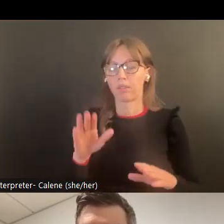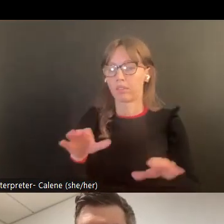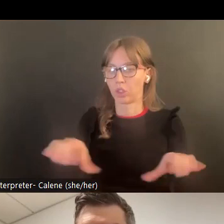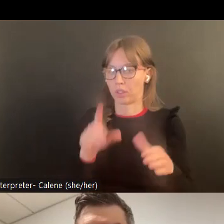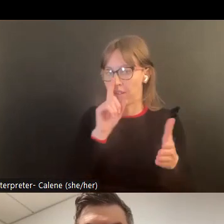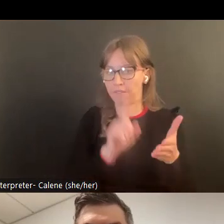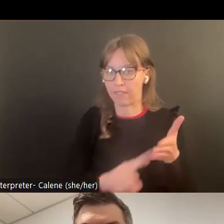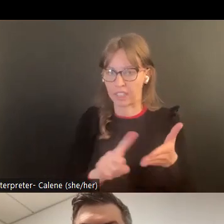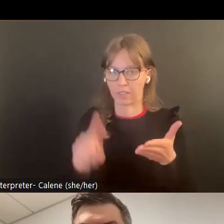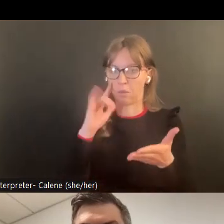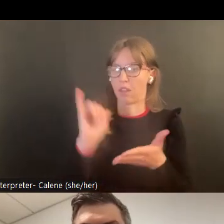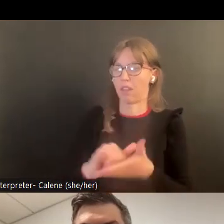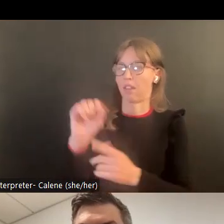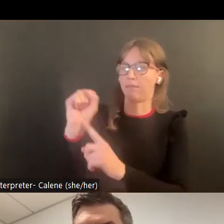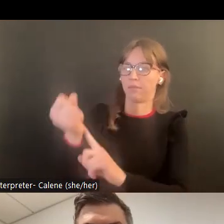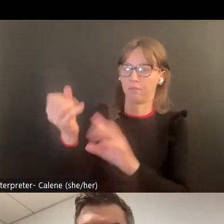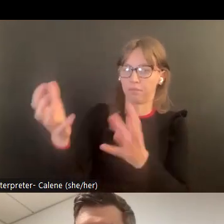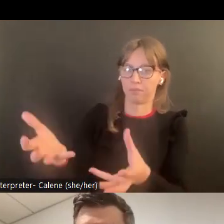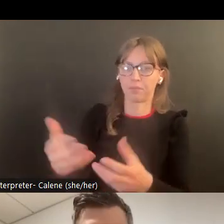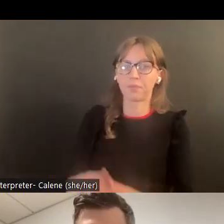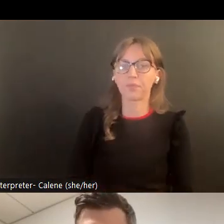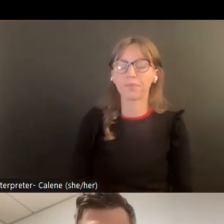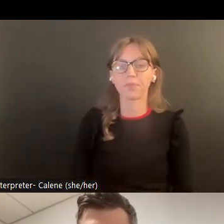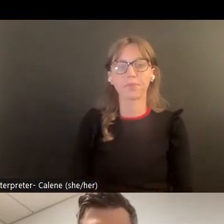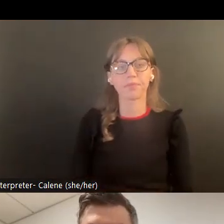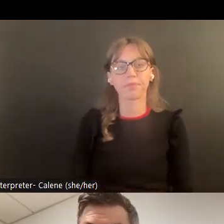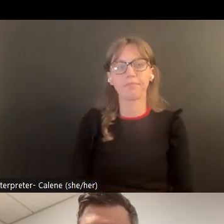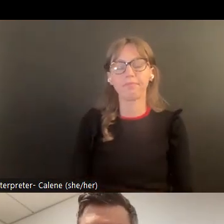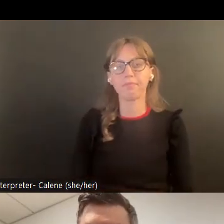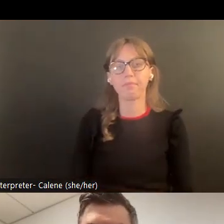los servicios. a investigar una llamada en particular.